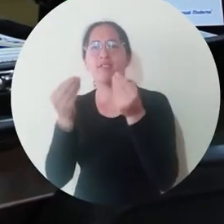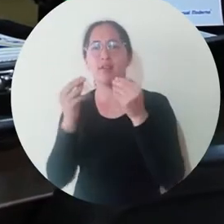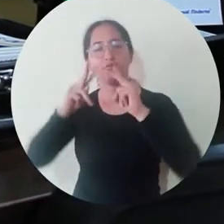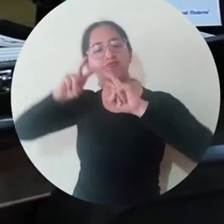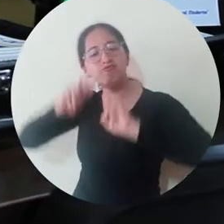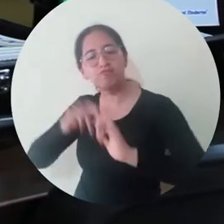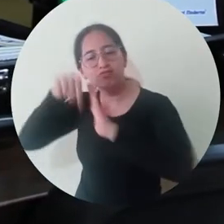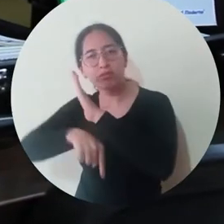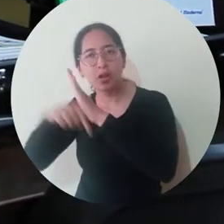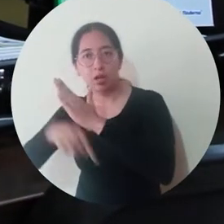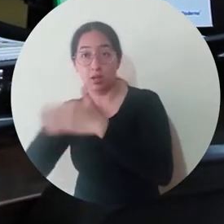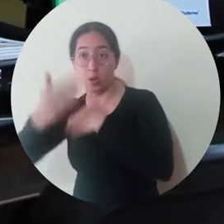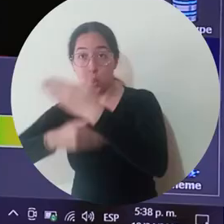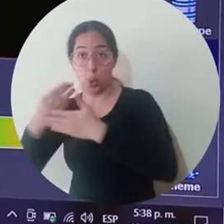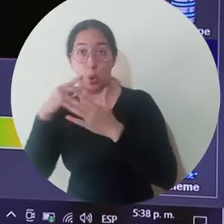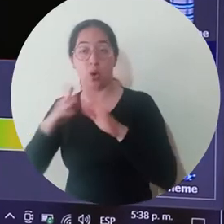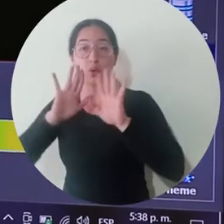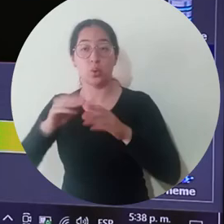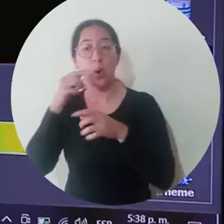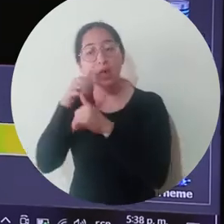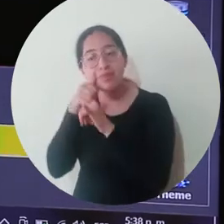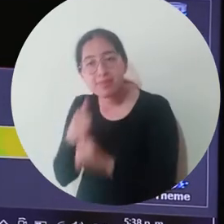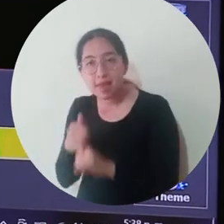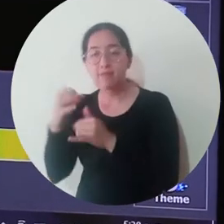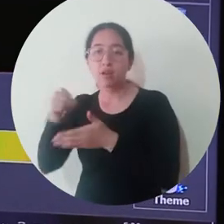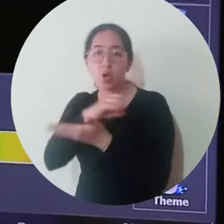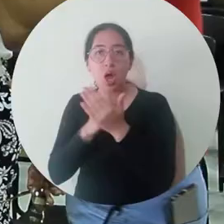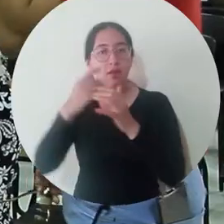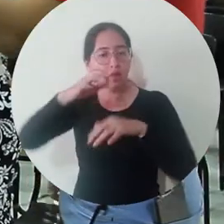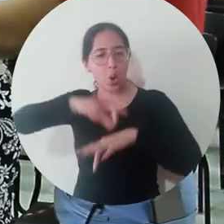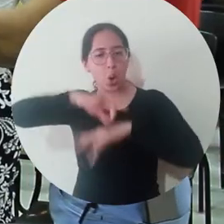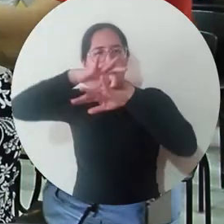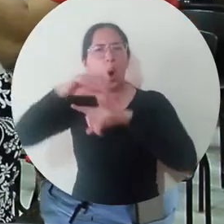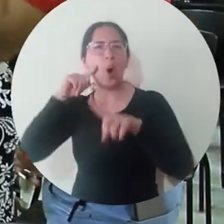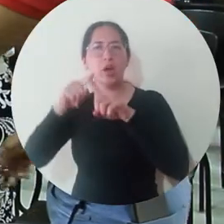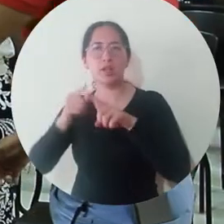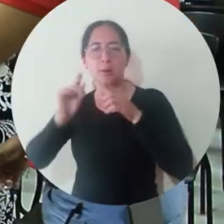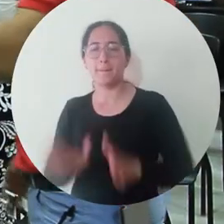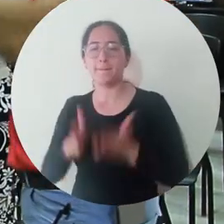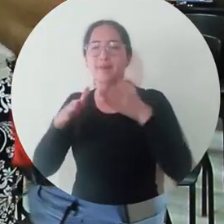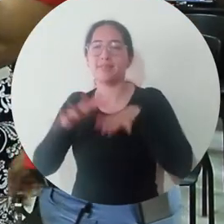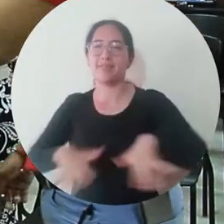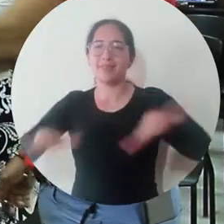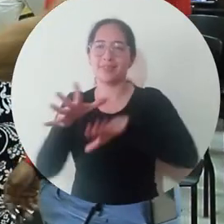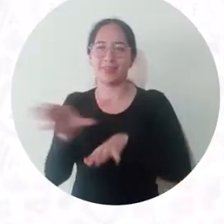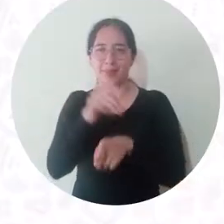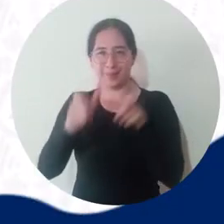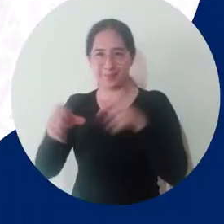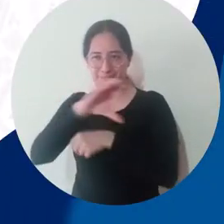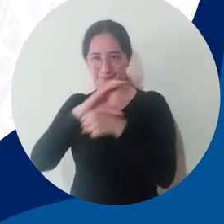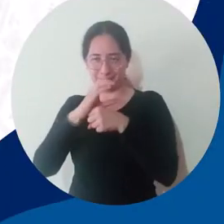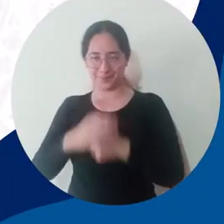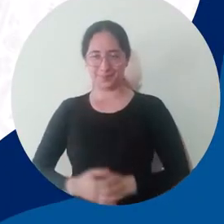Santa Marta para realizar estudios neurológicos, psicológicos y científicos en beneficio de toda la ciudadanía.